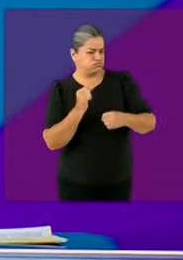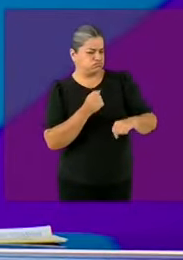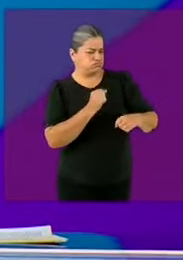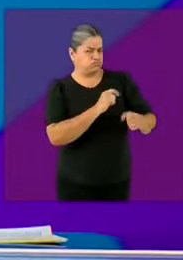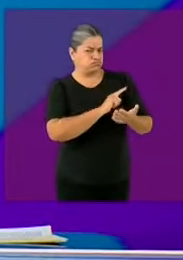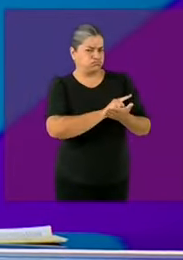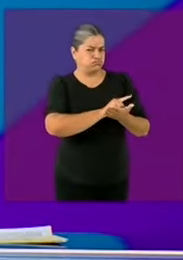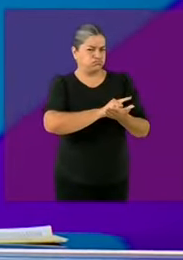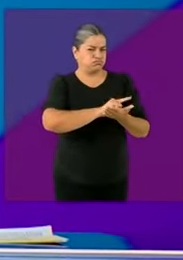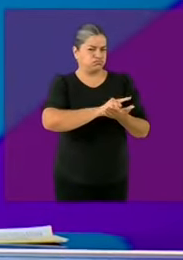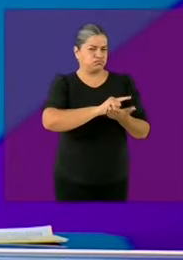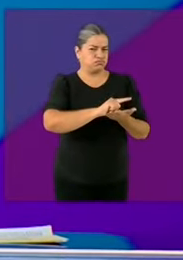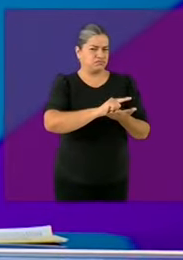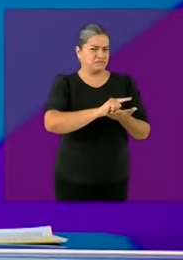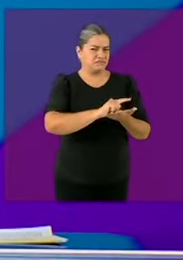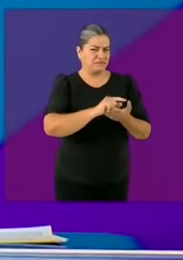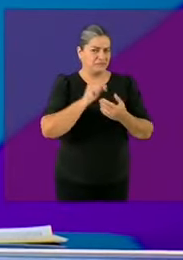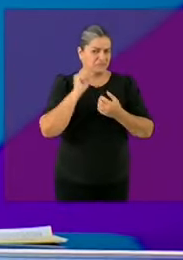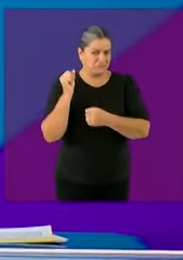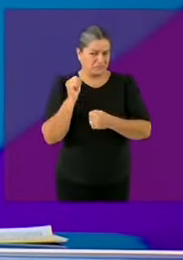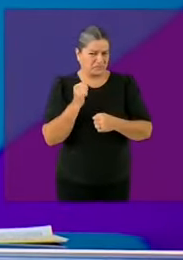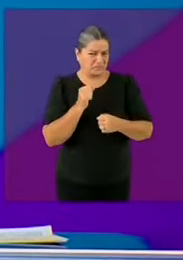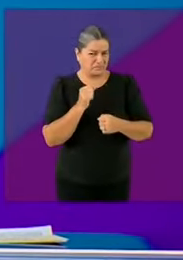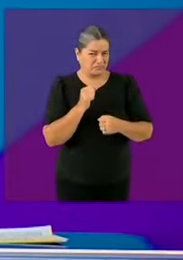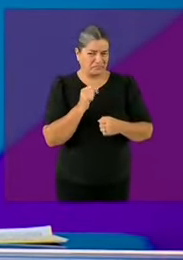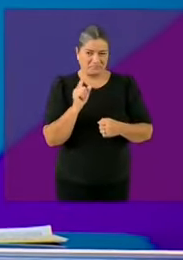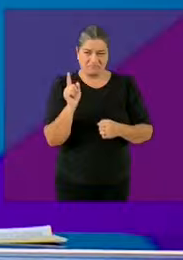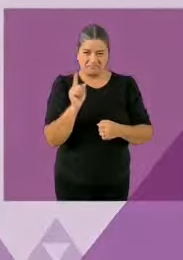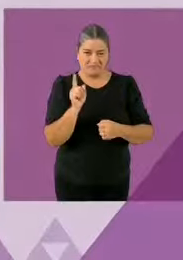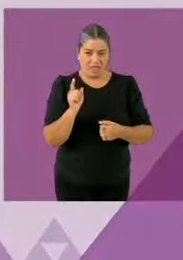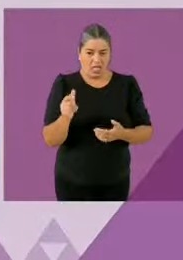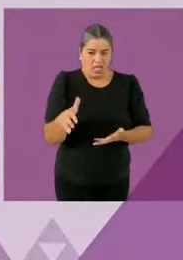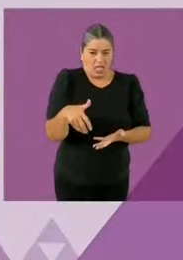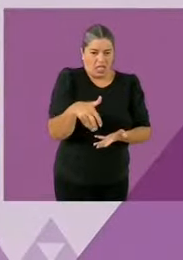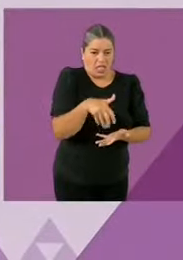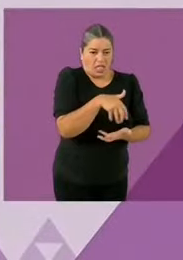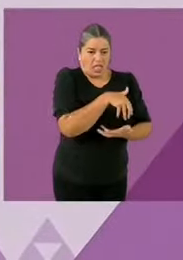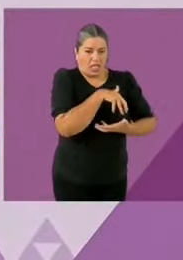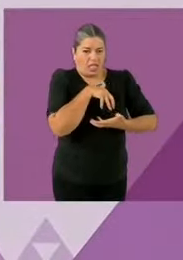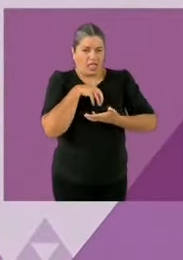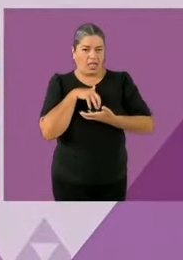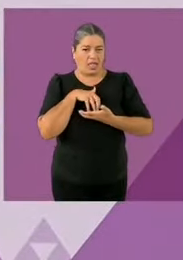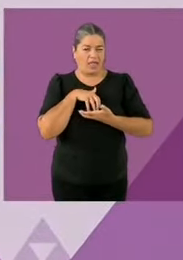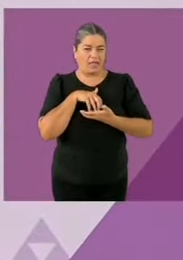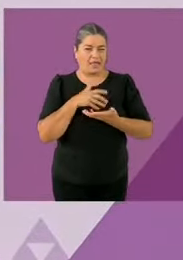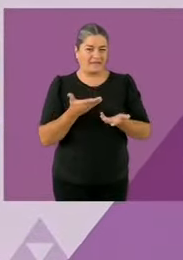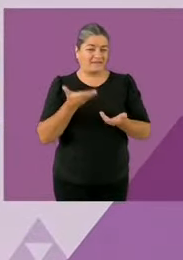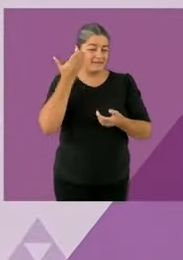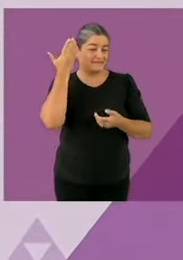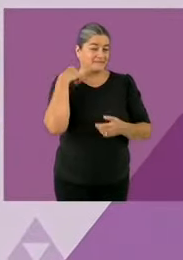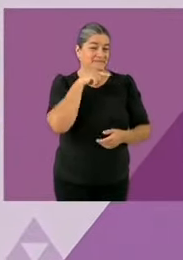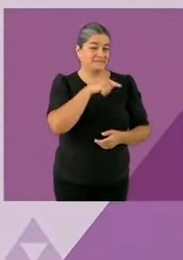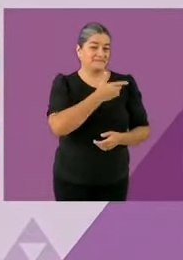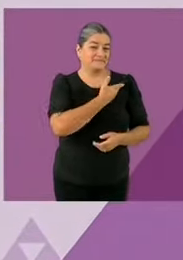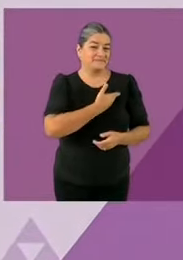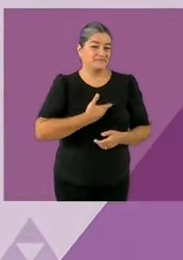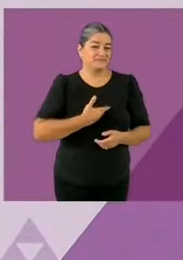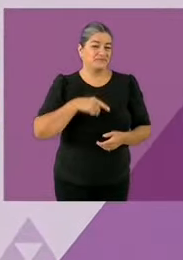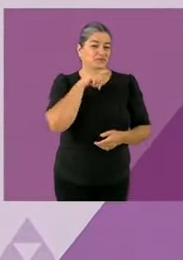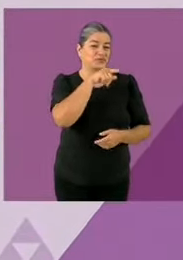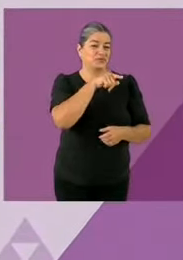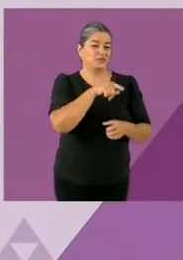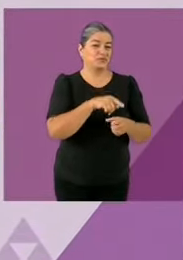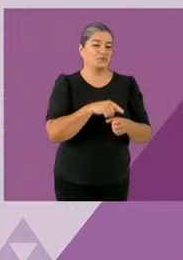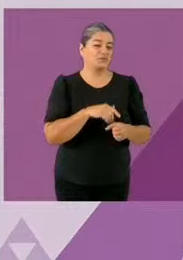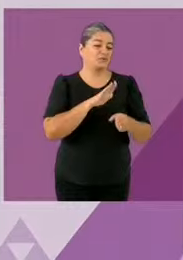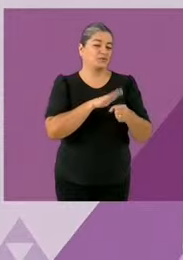te puso ahí, te dijo corcholata, pero lo que quieres es que seas tapadera de los sobres amarillos, de la Casa Gris, de la corrupción de